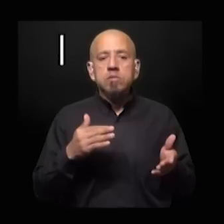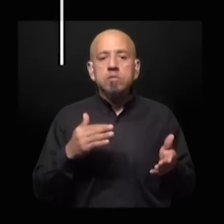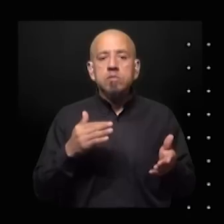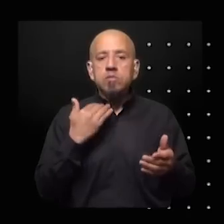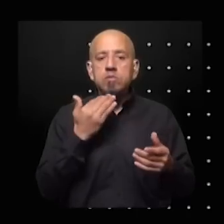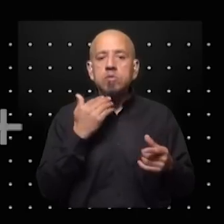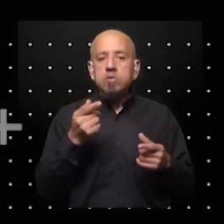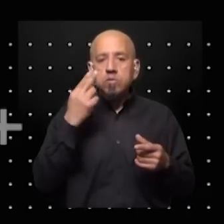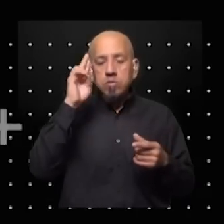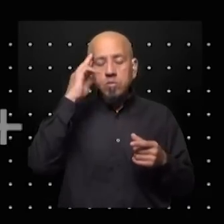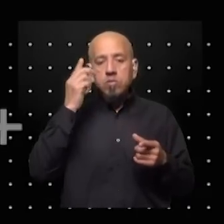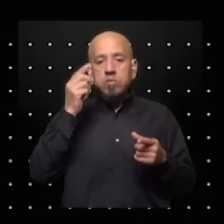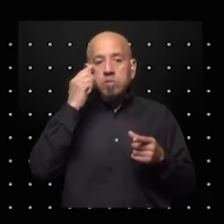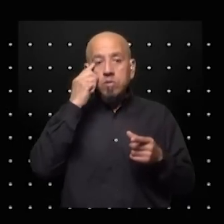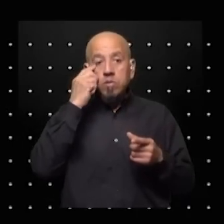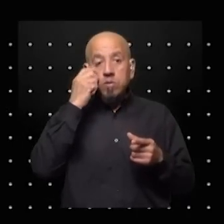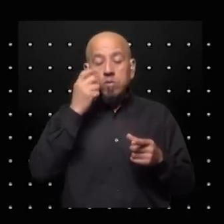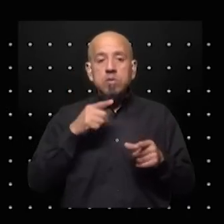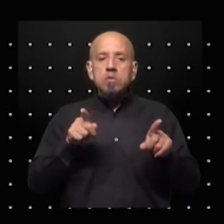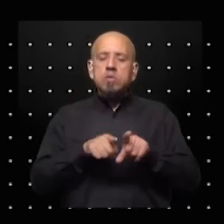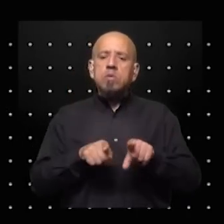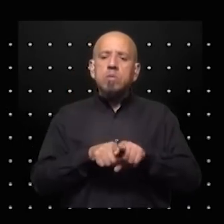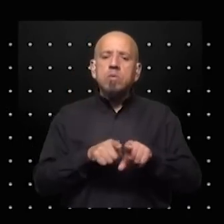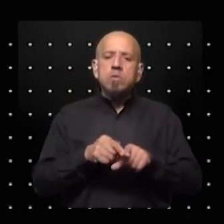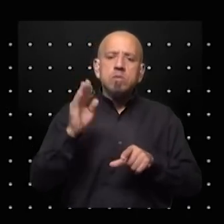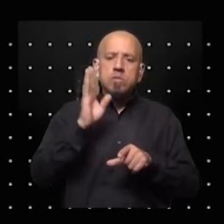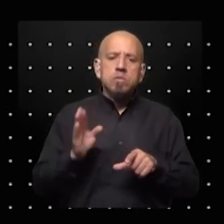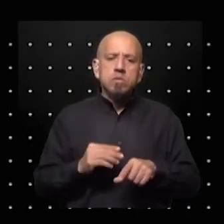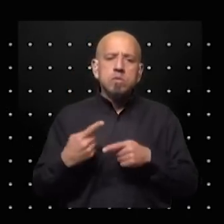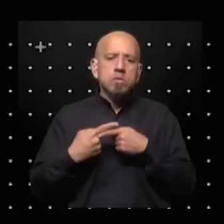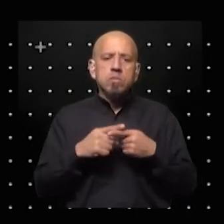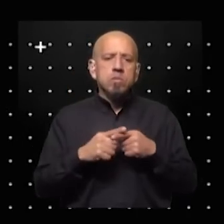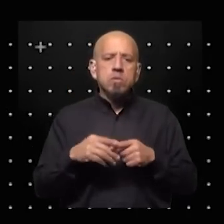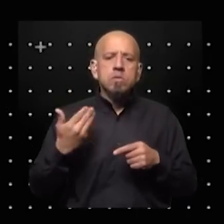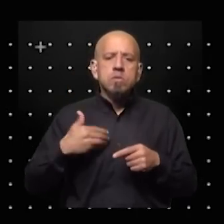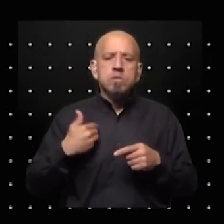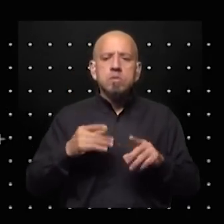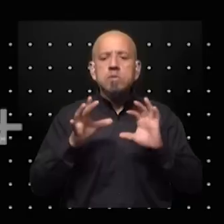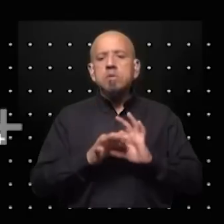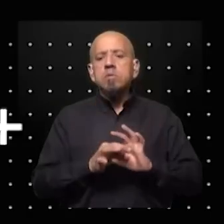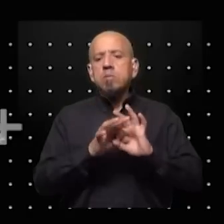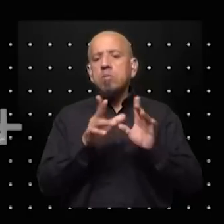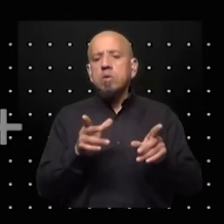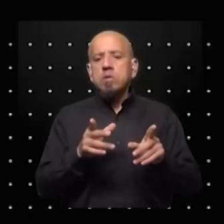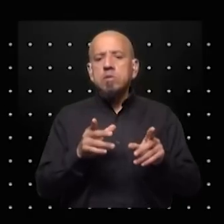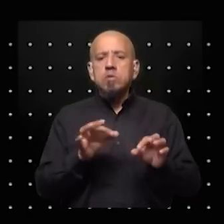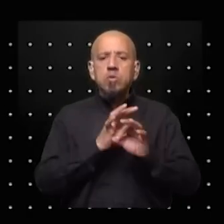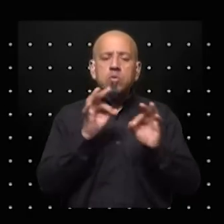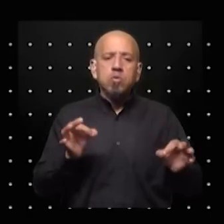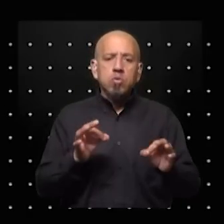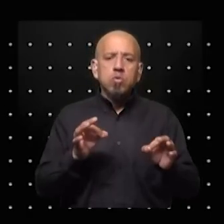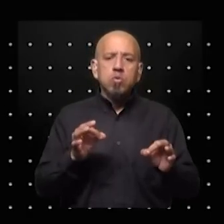es que al igual que en Brasil lo que se discute en la Argentina en este momento es democracia o fascismo